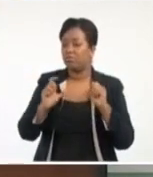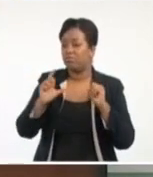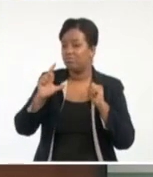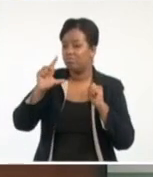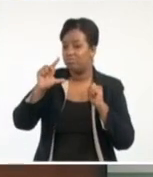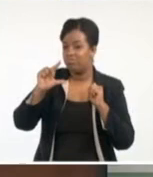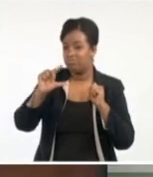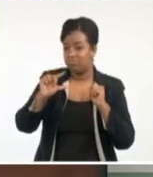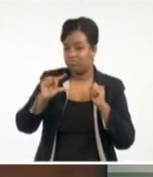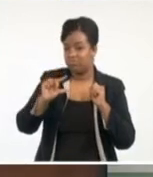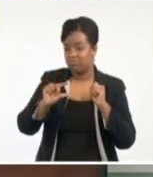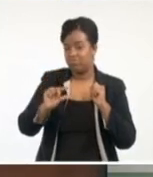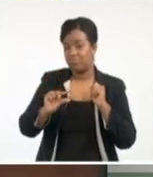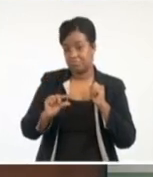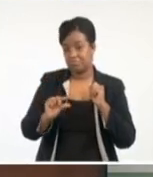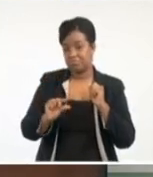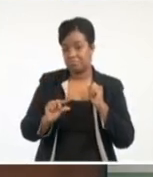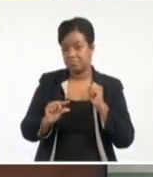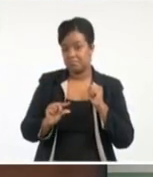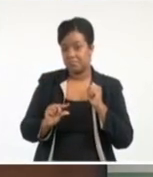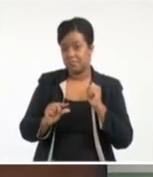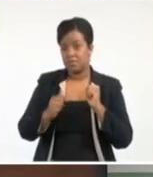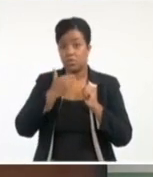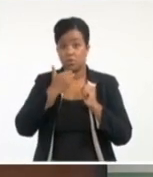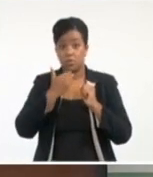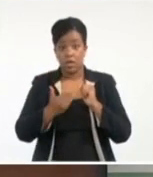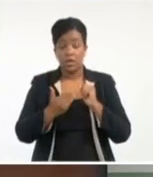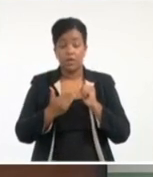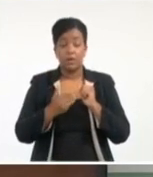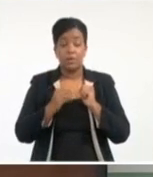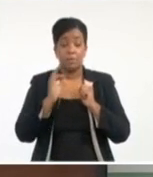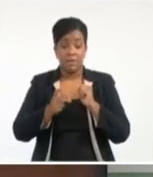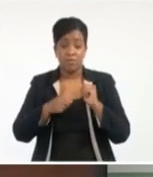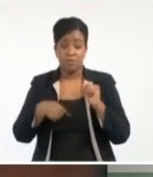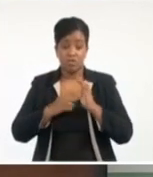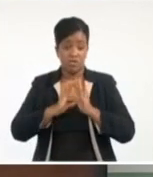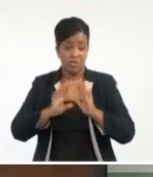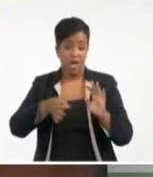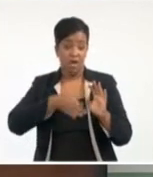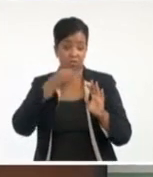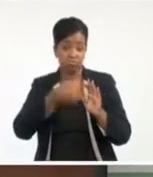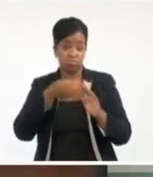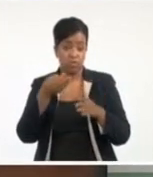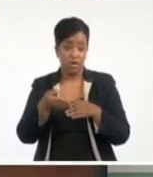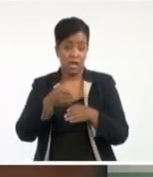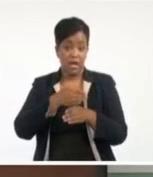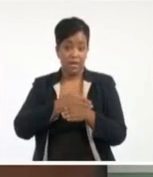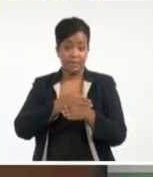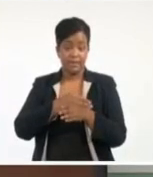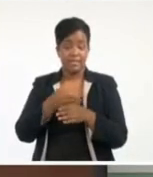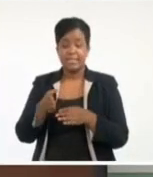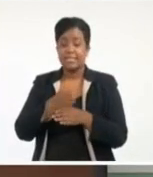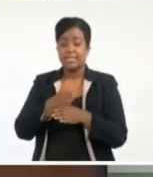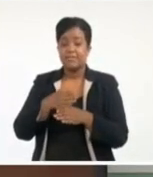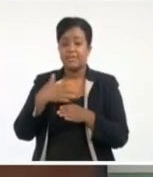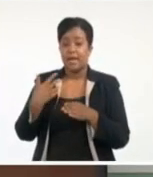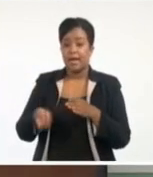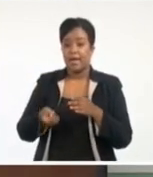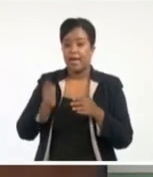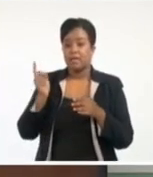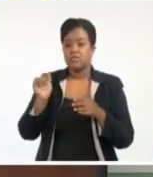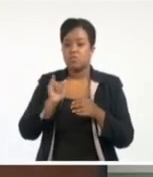Bueno, entonces a tenor con lo que hemos dicho, eso no querrá decir que va a haber una